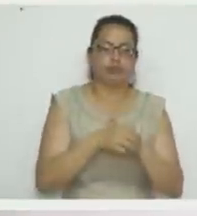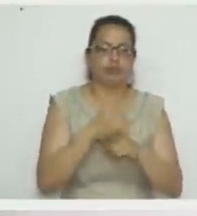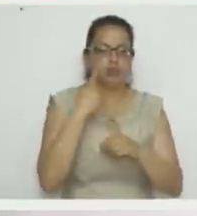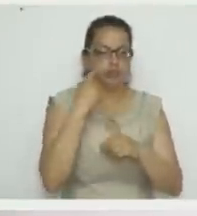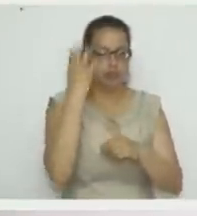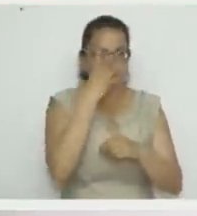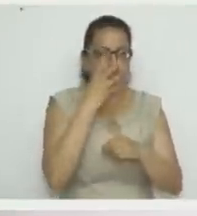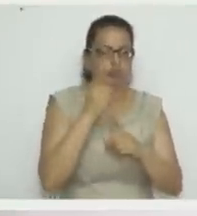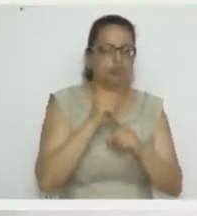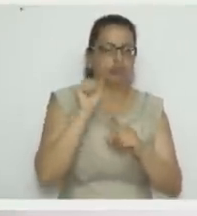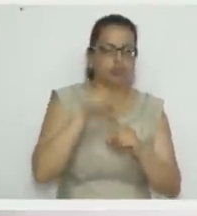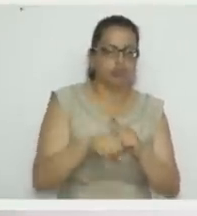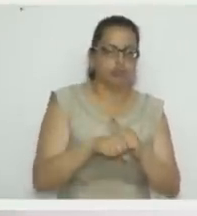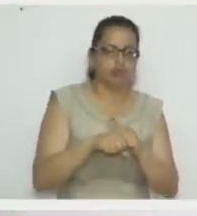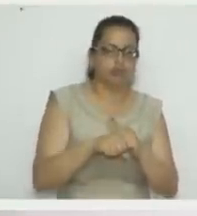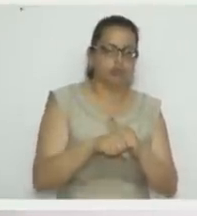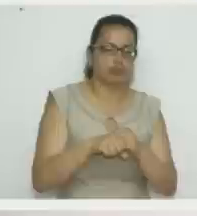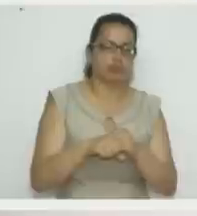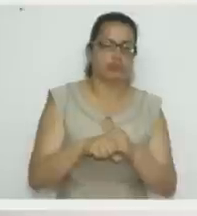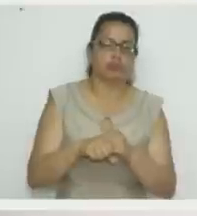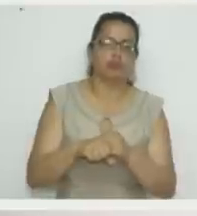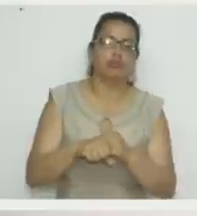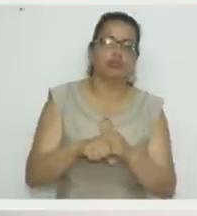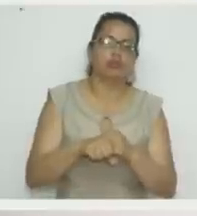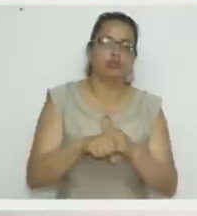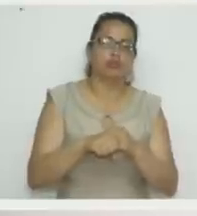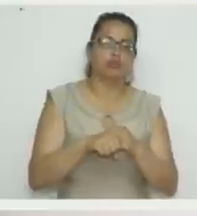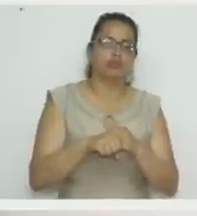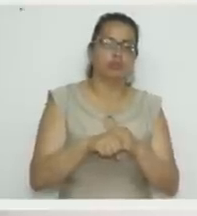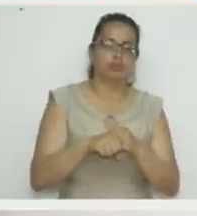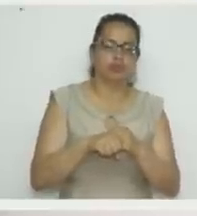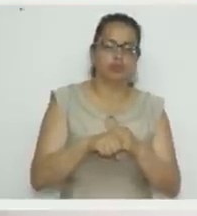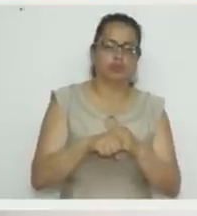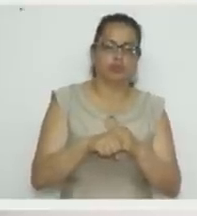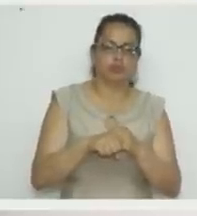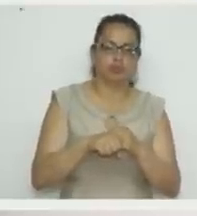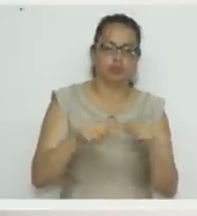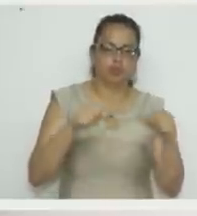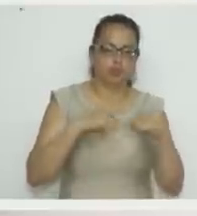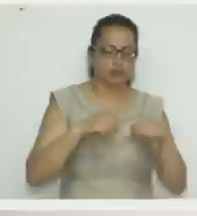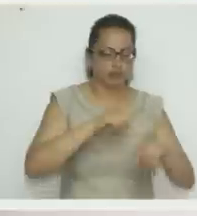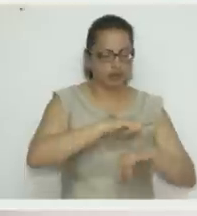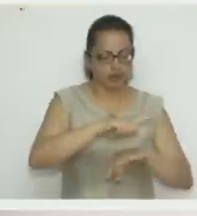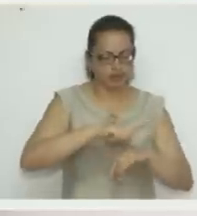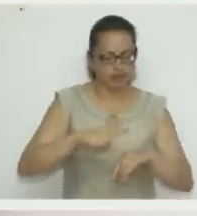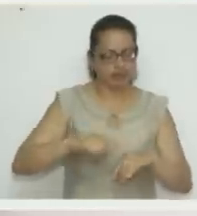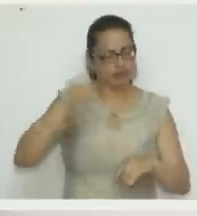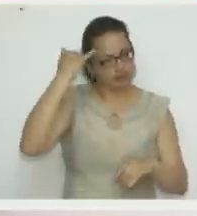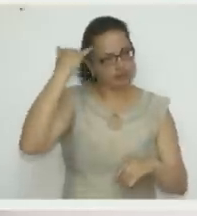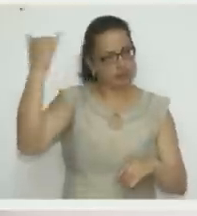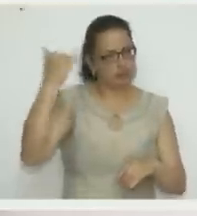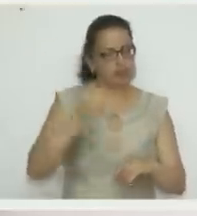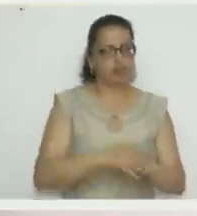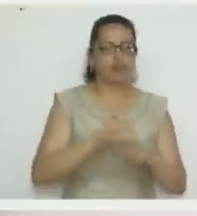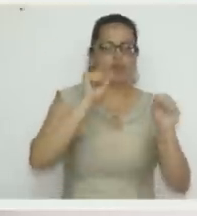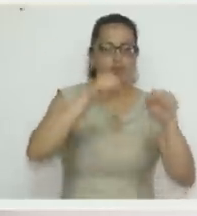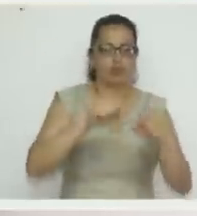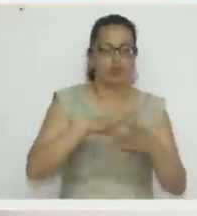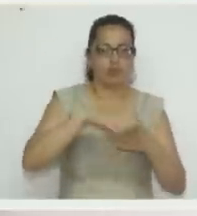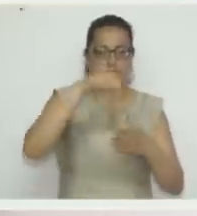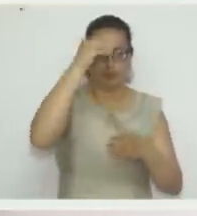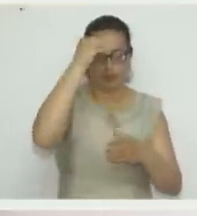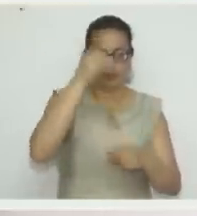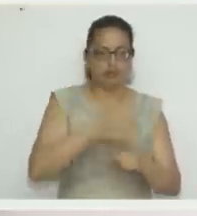Recuerde que en esa técnica vienen varias figuras. Varias figuras que ustedes pueden